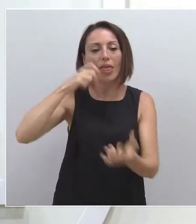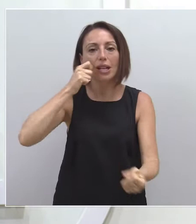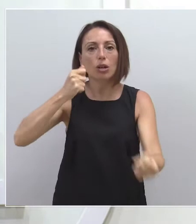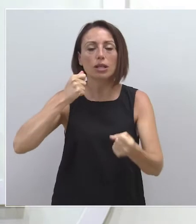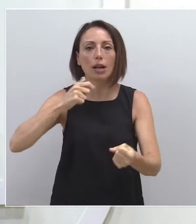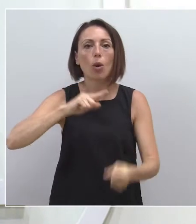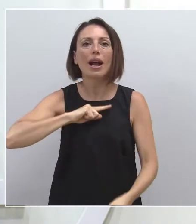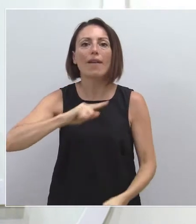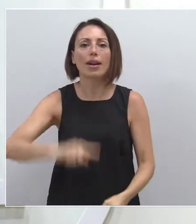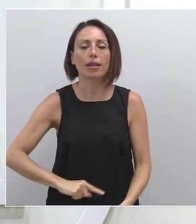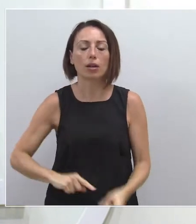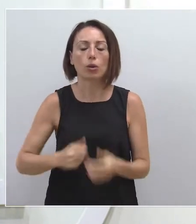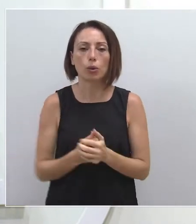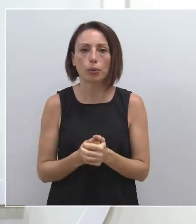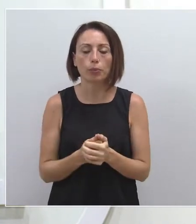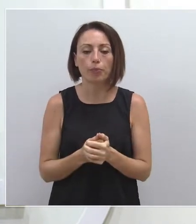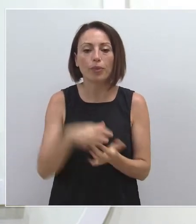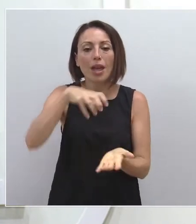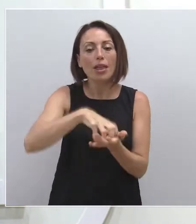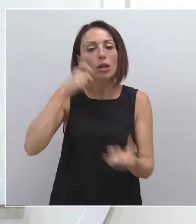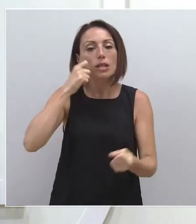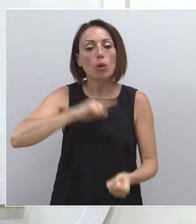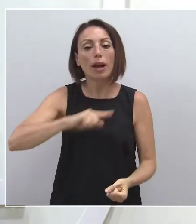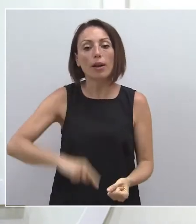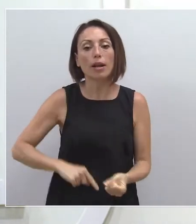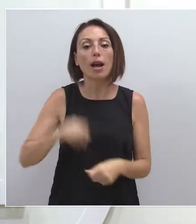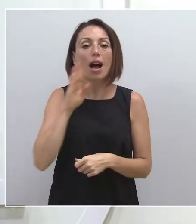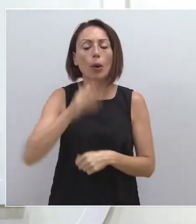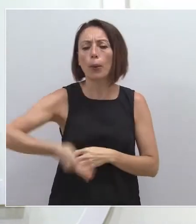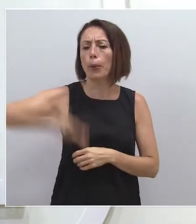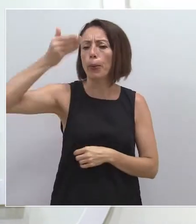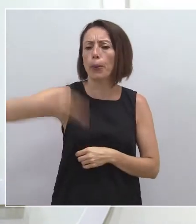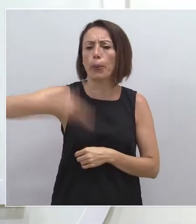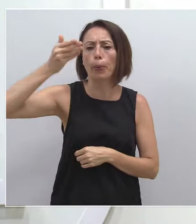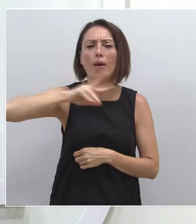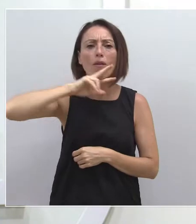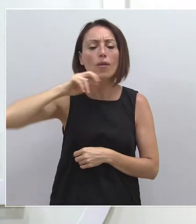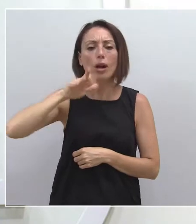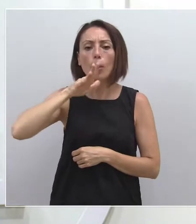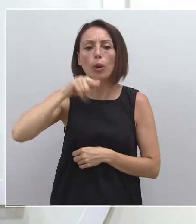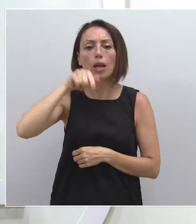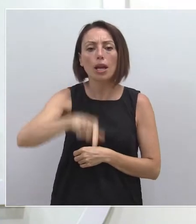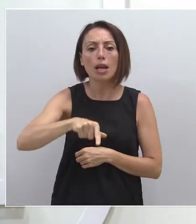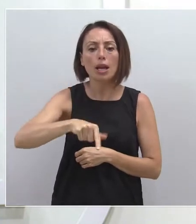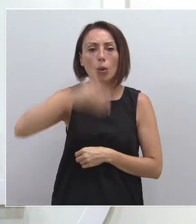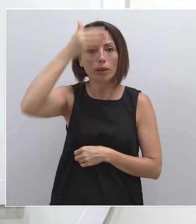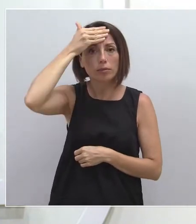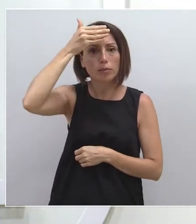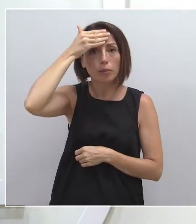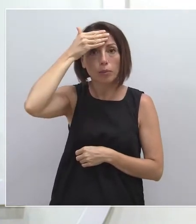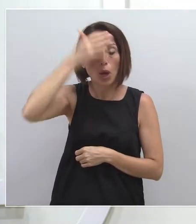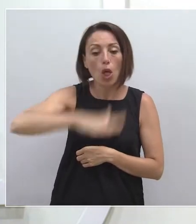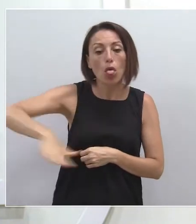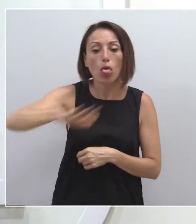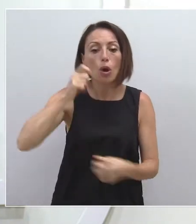Caravaca de la Cruz. El Centro de Salud de Caravaca de la Cruz es muy importante porque actúa como cabecera de esa zona básica de salud